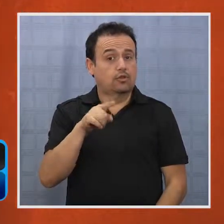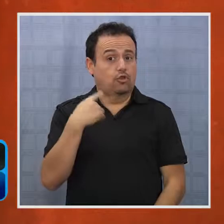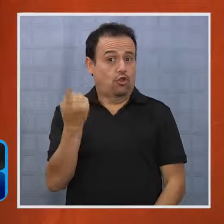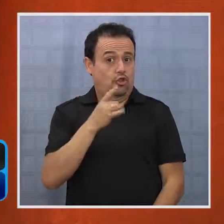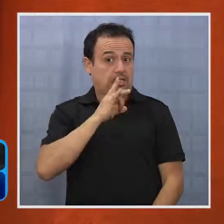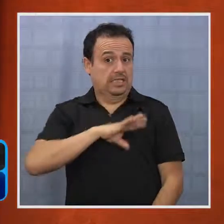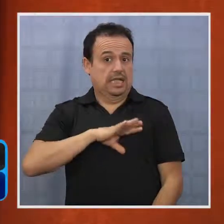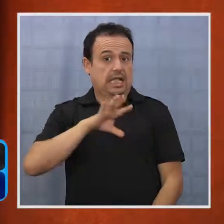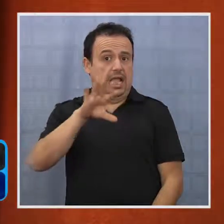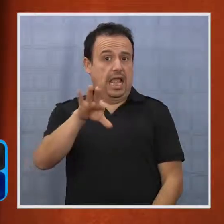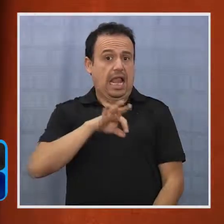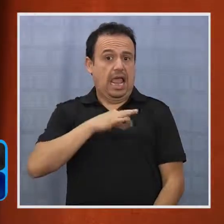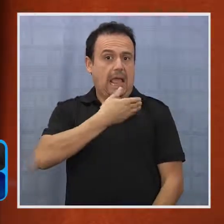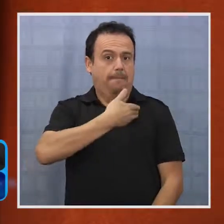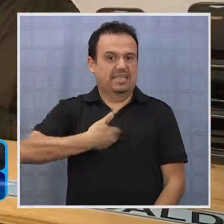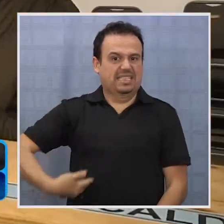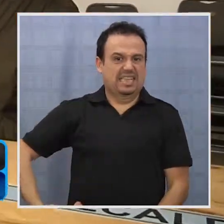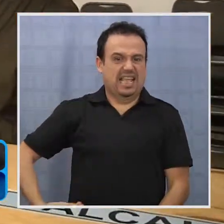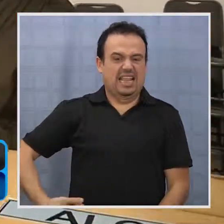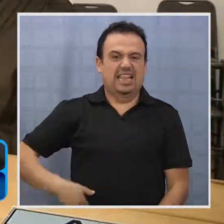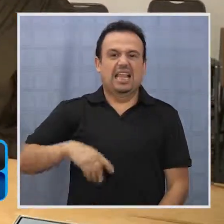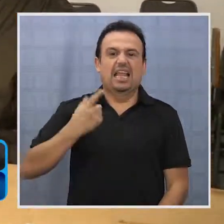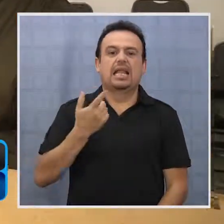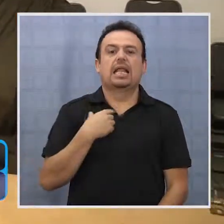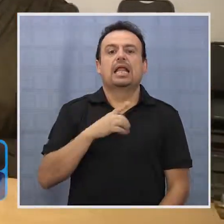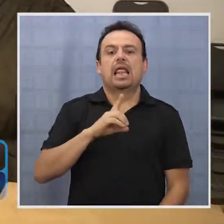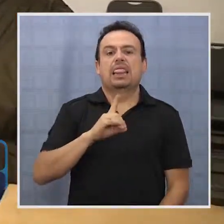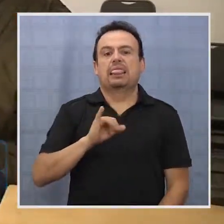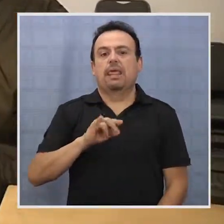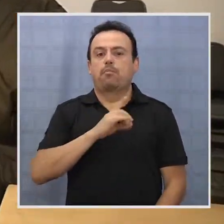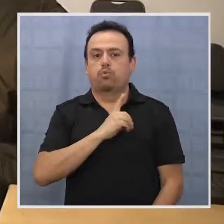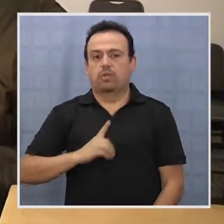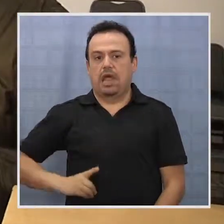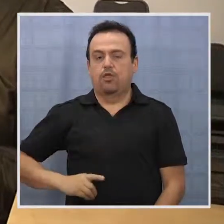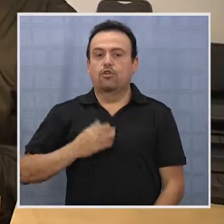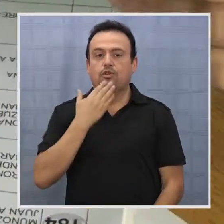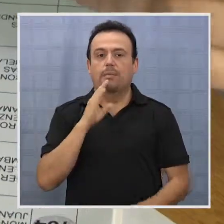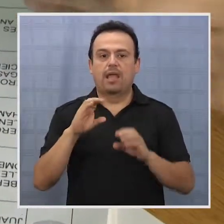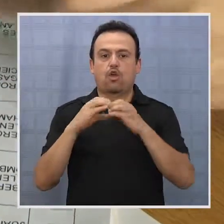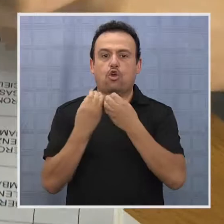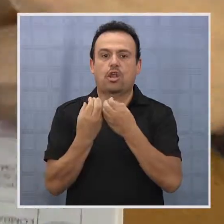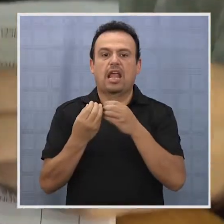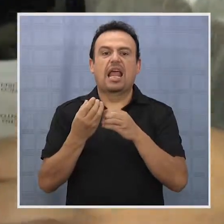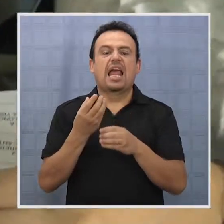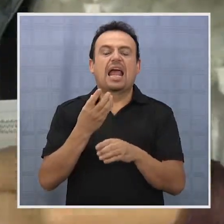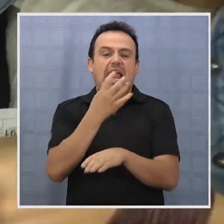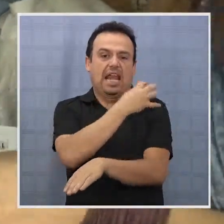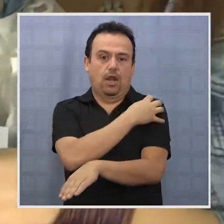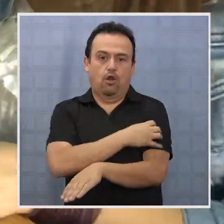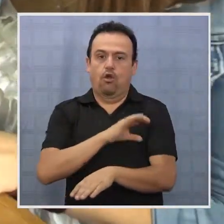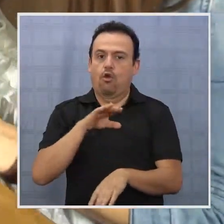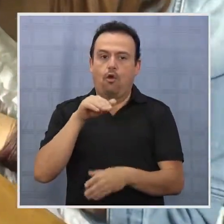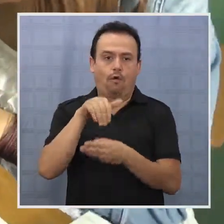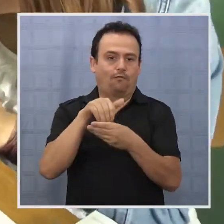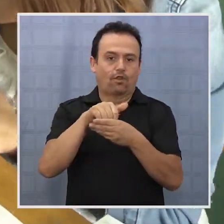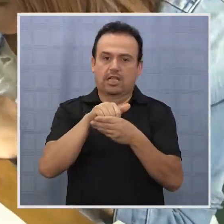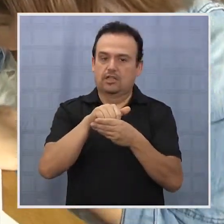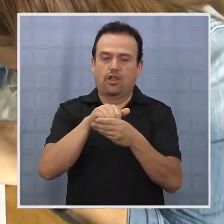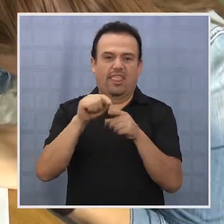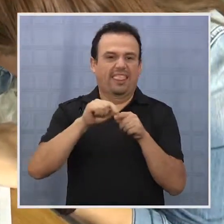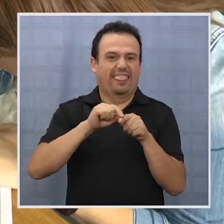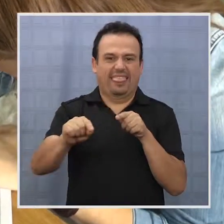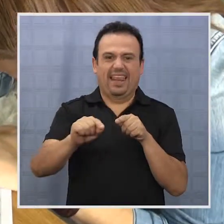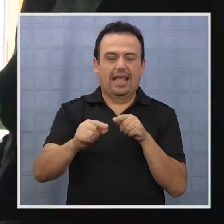que los chilenos elegiremos Presidentes de la República, diputados y consejeros regionales por primera vez a través de votación directa. La